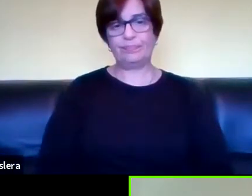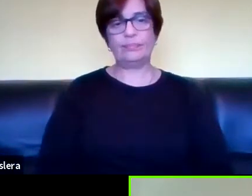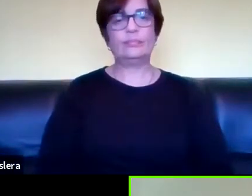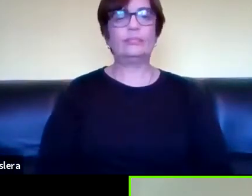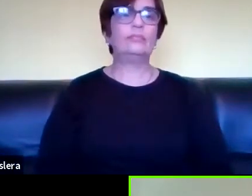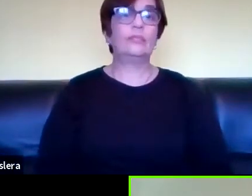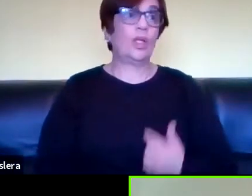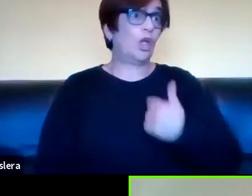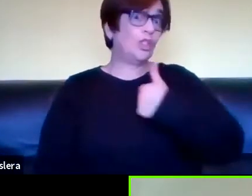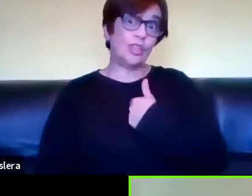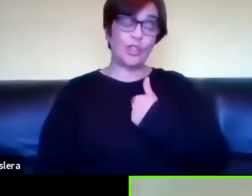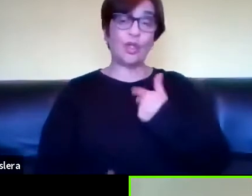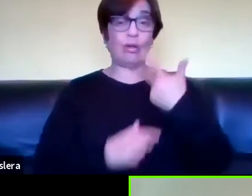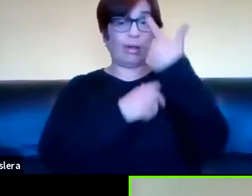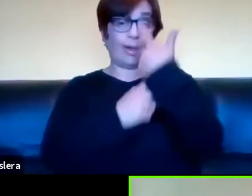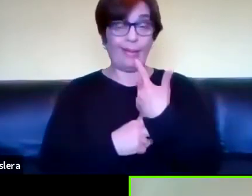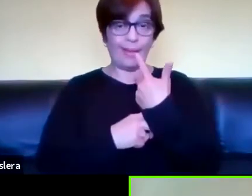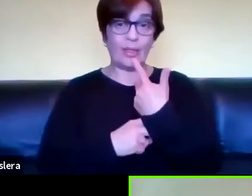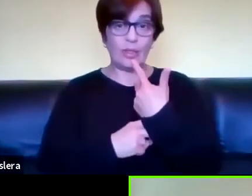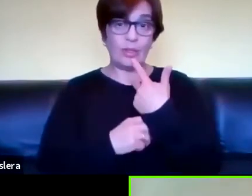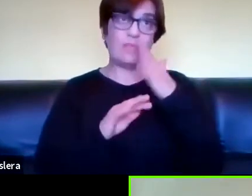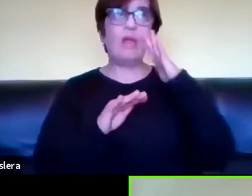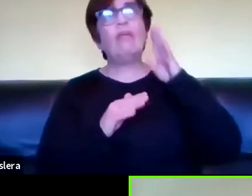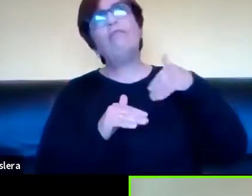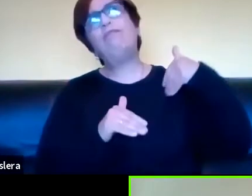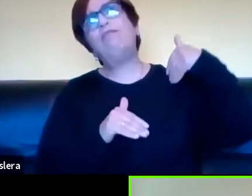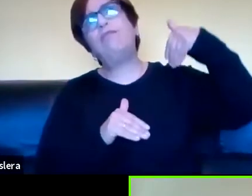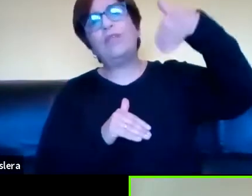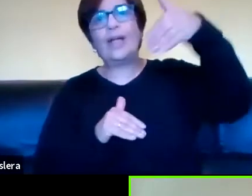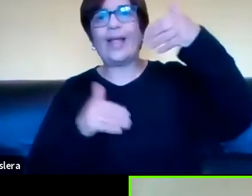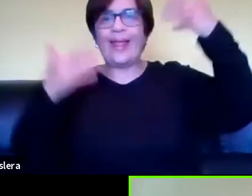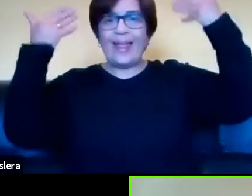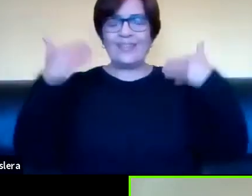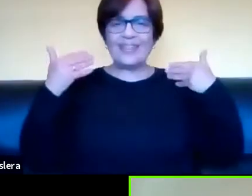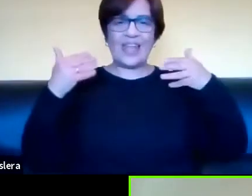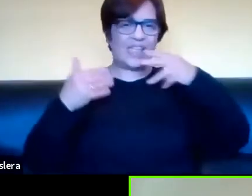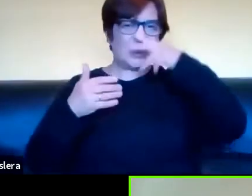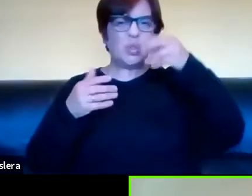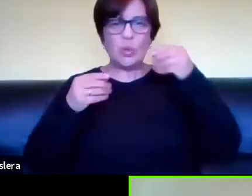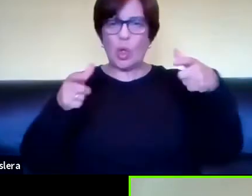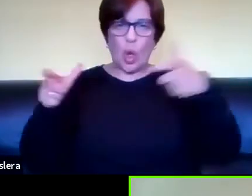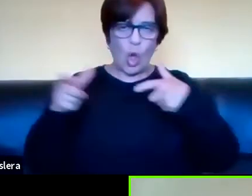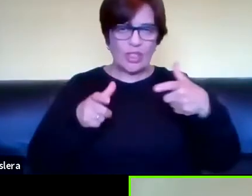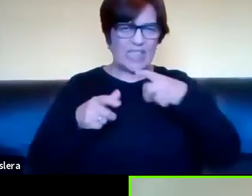o sea yo puedo estar visograbando para que quede para la posteridad y atrás se ven todos los patos sucios de la cocina